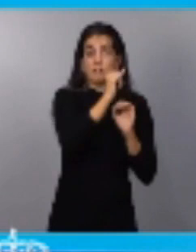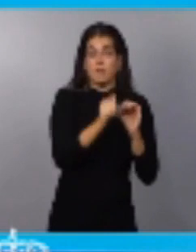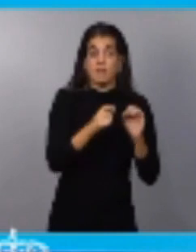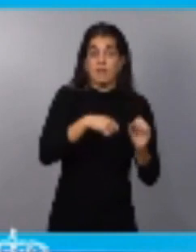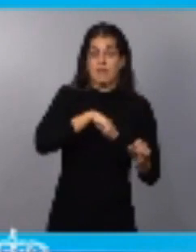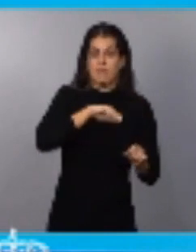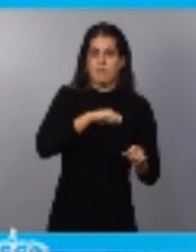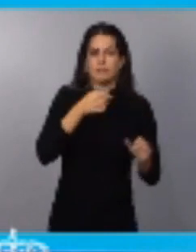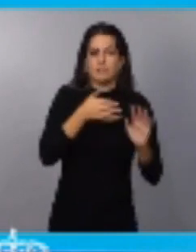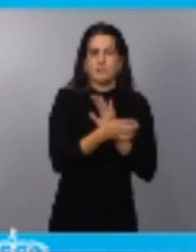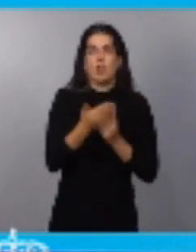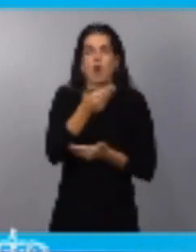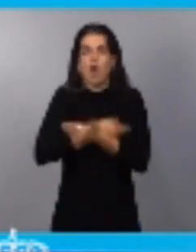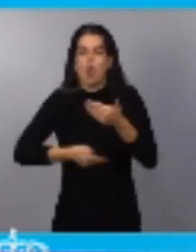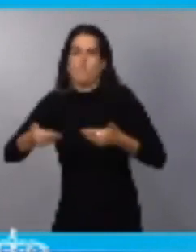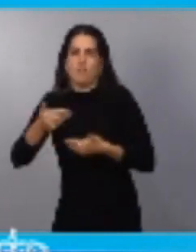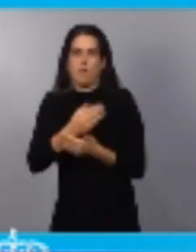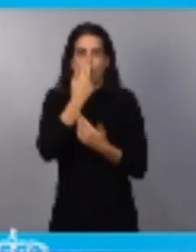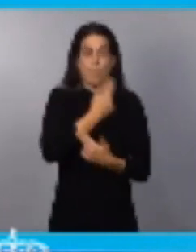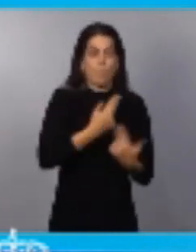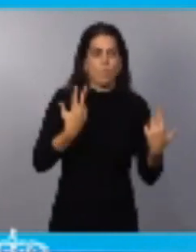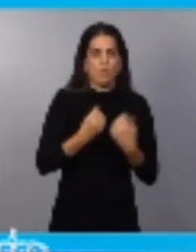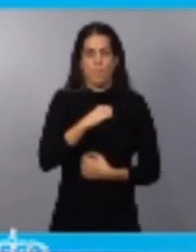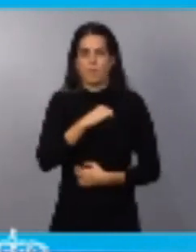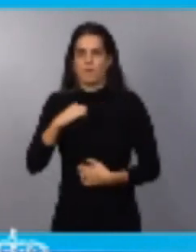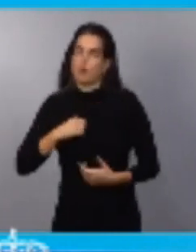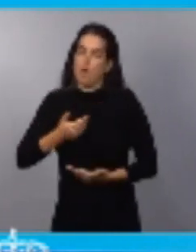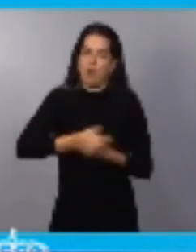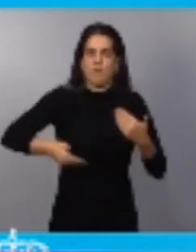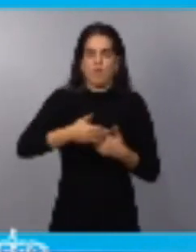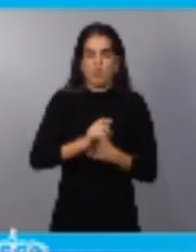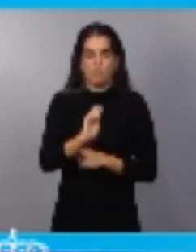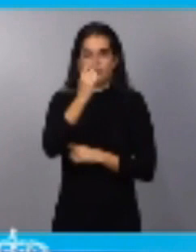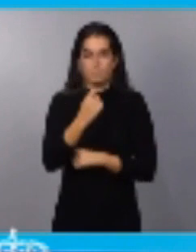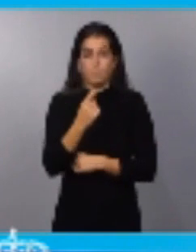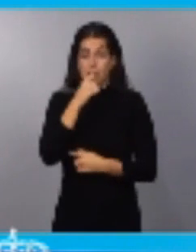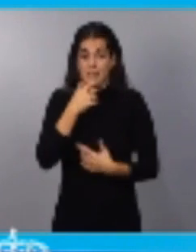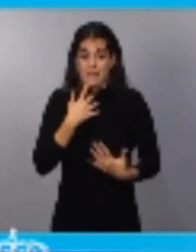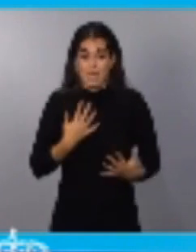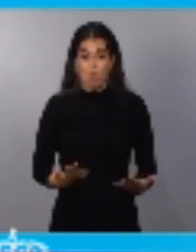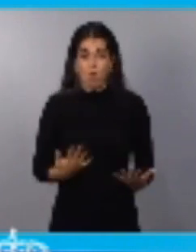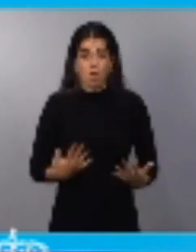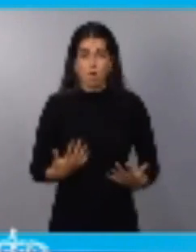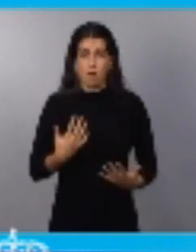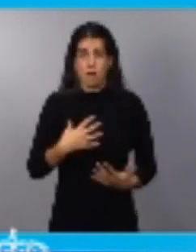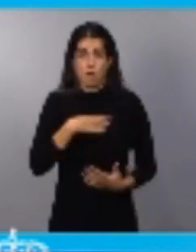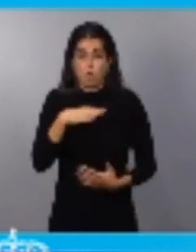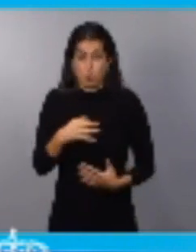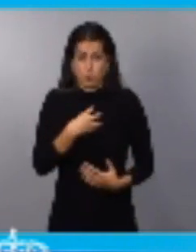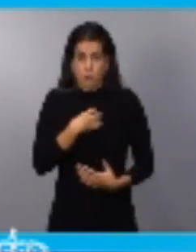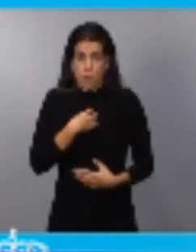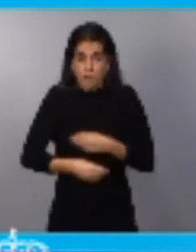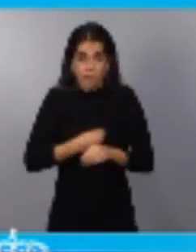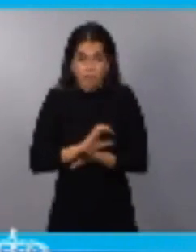-privada, porque sin esa colaboración público-privada nada de lo que hoy estamos haciendo hubiera sido posible. Pero evidentemente no